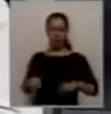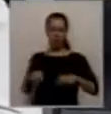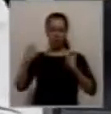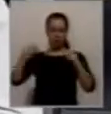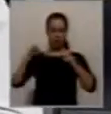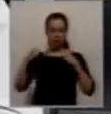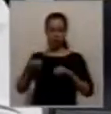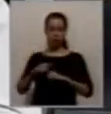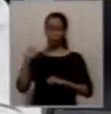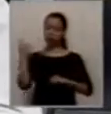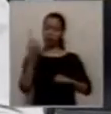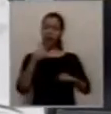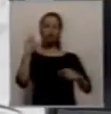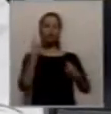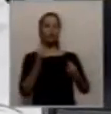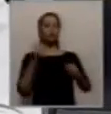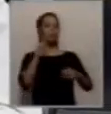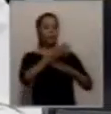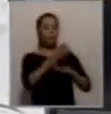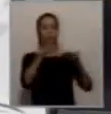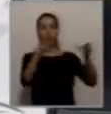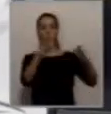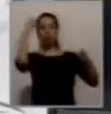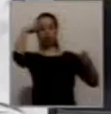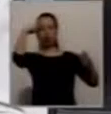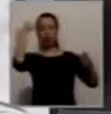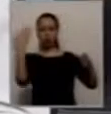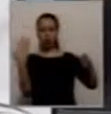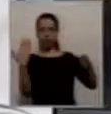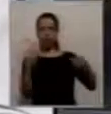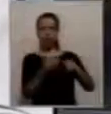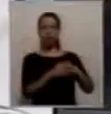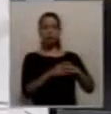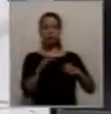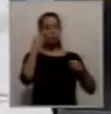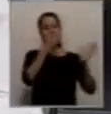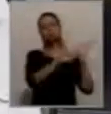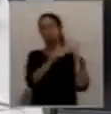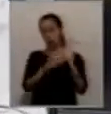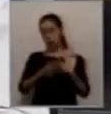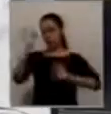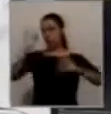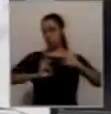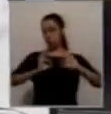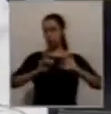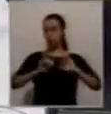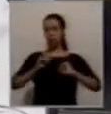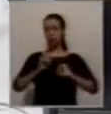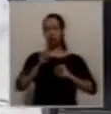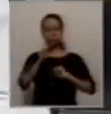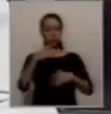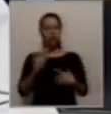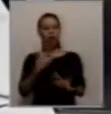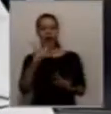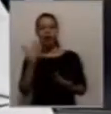lo planteamos a este tema como parte de una posibilidad municipal, quedaron encantados. Para esto está en la plata del BID, justamente